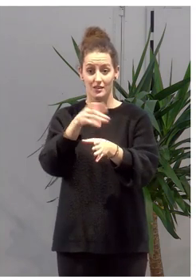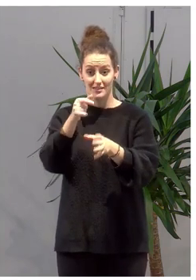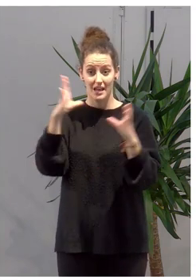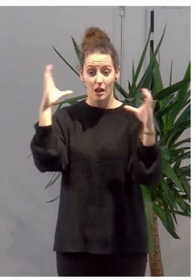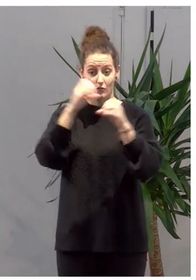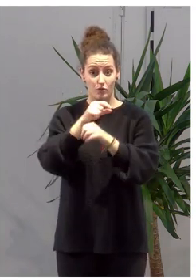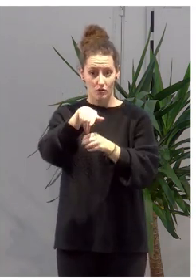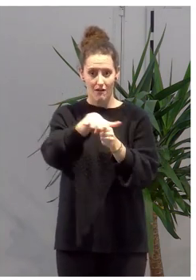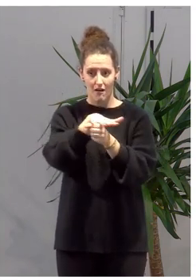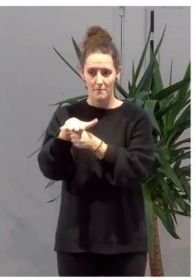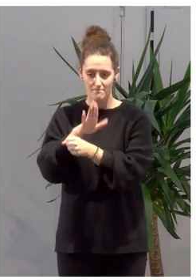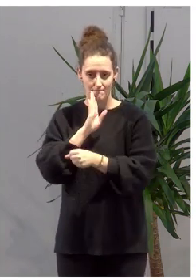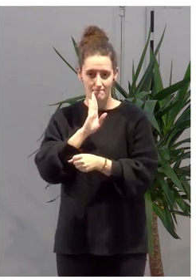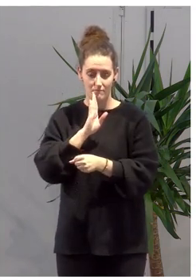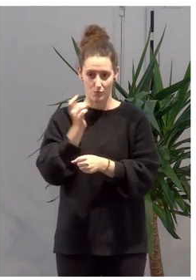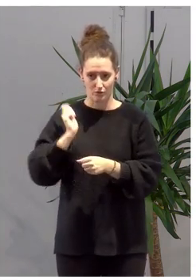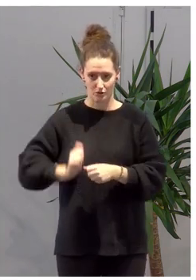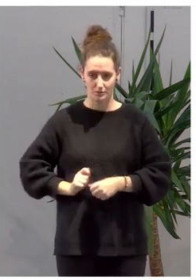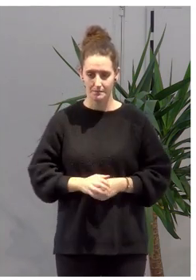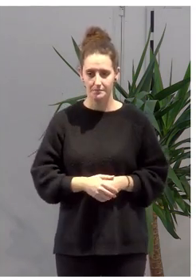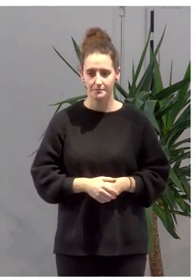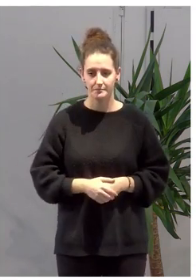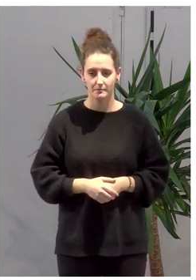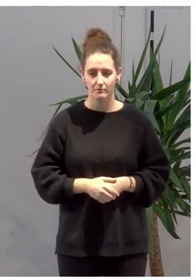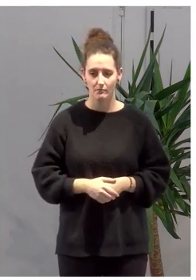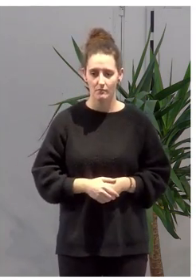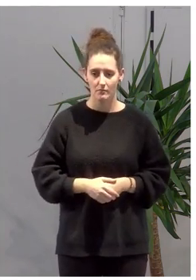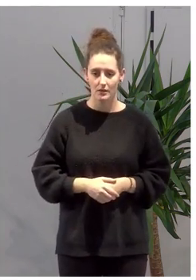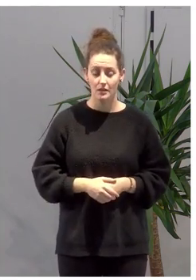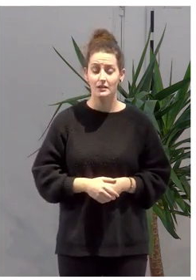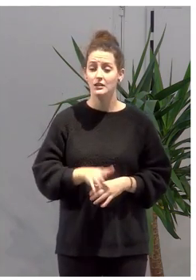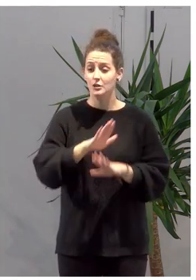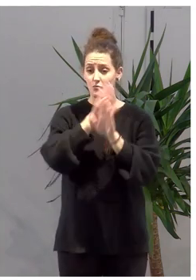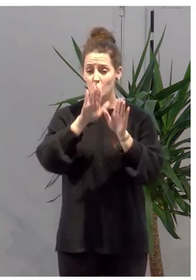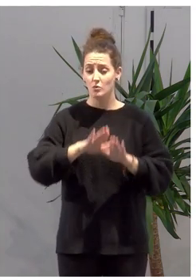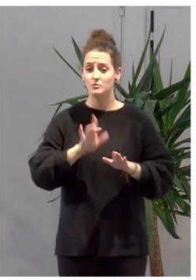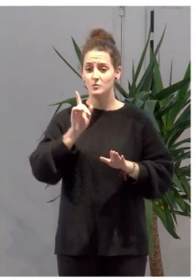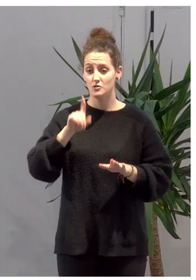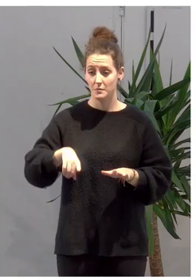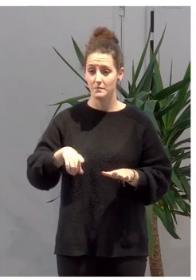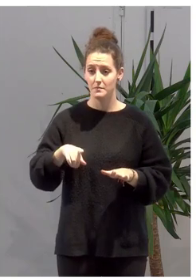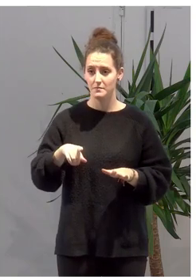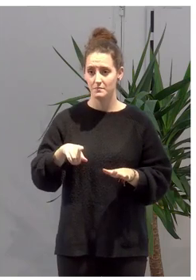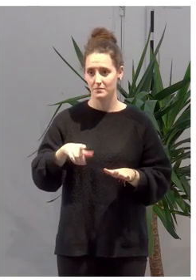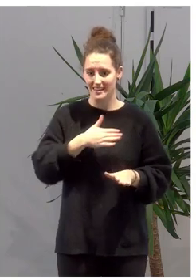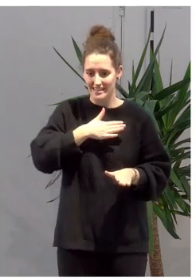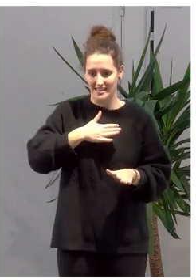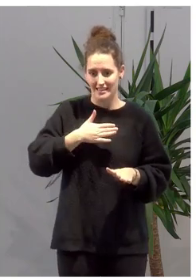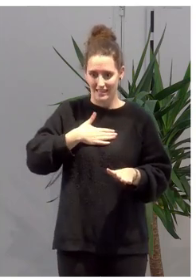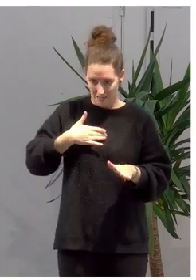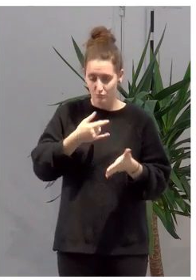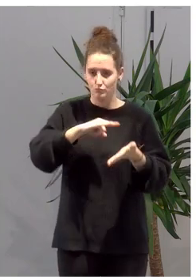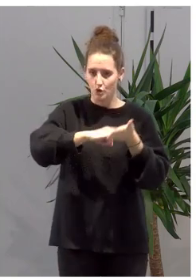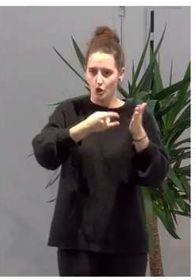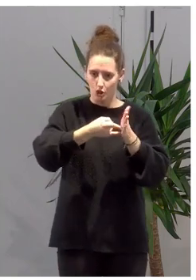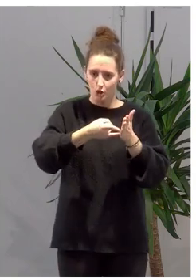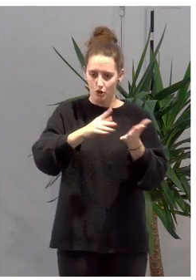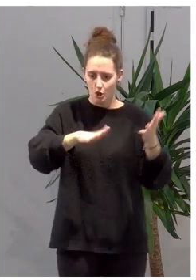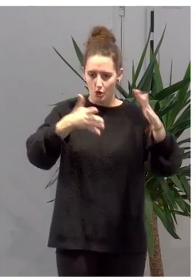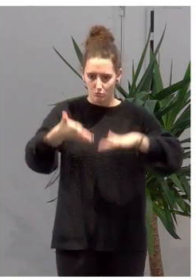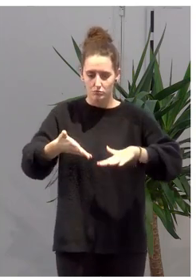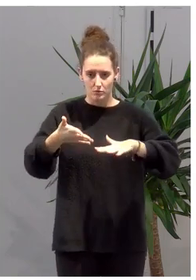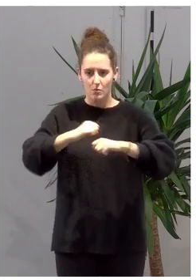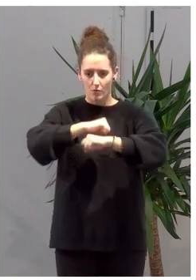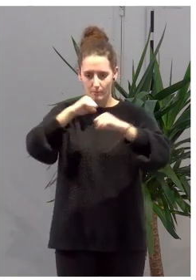estos ámbitos profesionales. Y, por último, como además creemos que este proyecto viene para quedarse y viene para